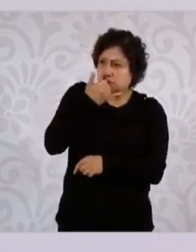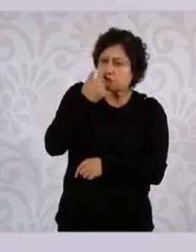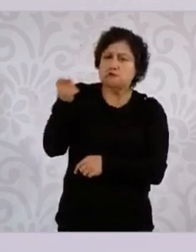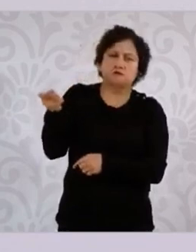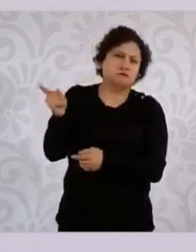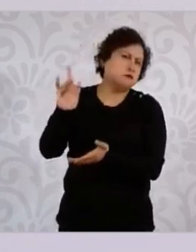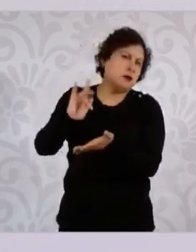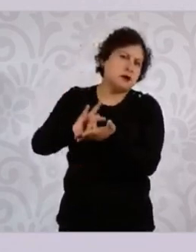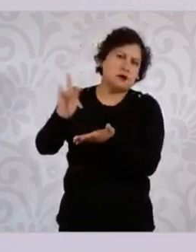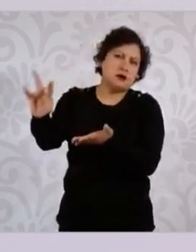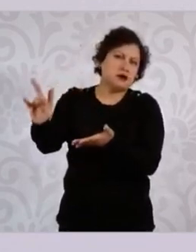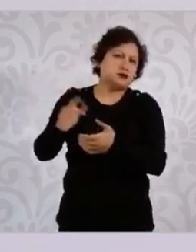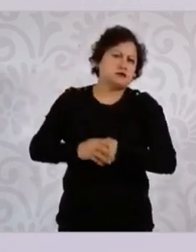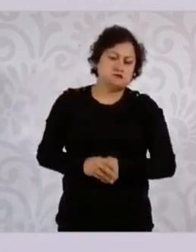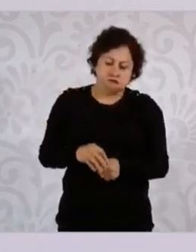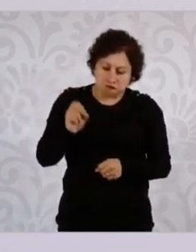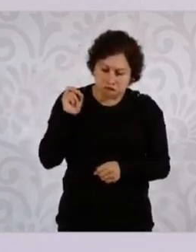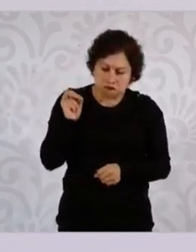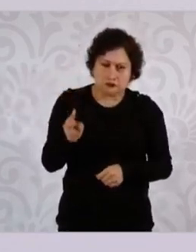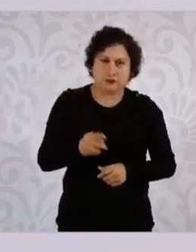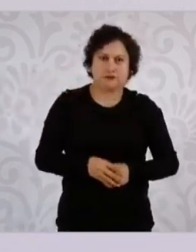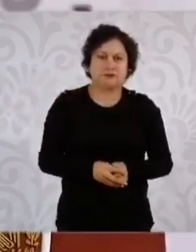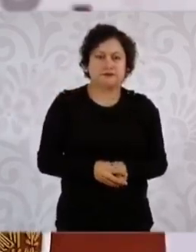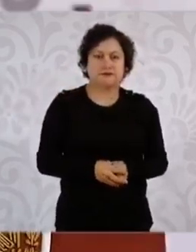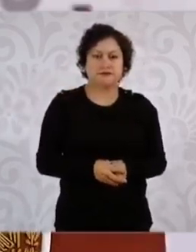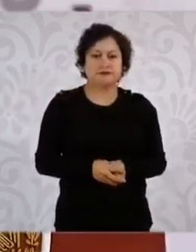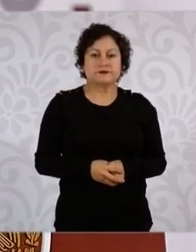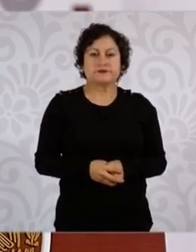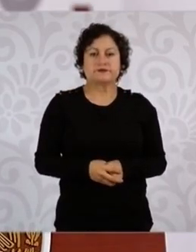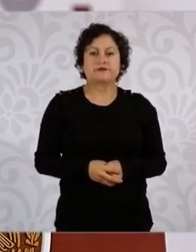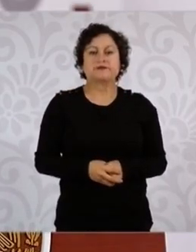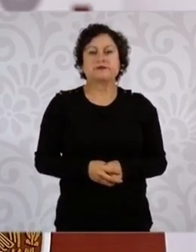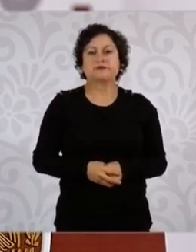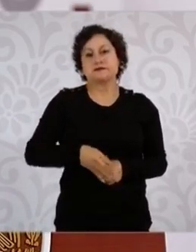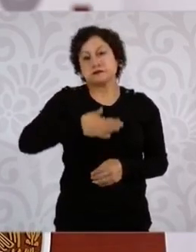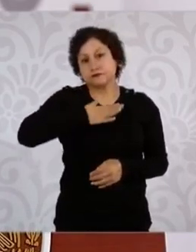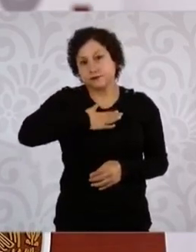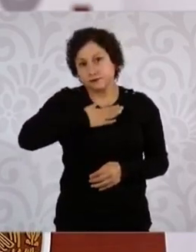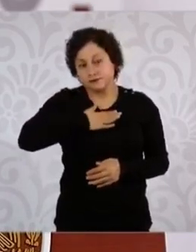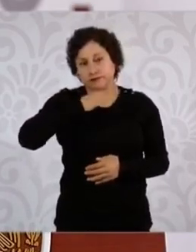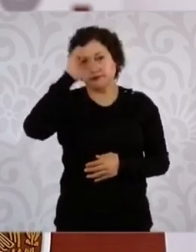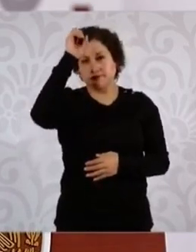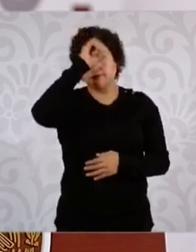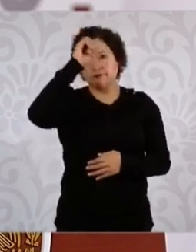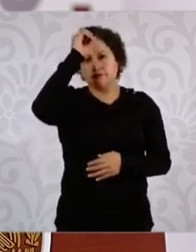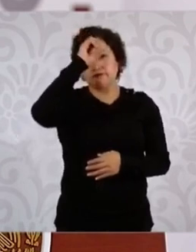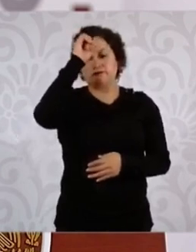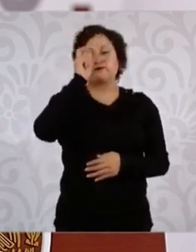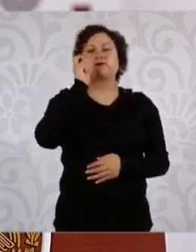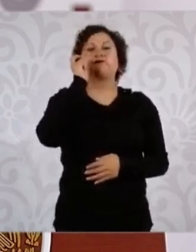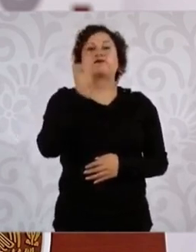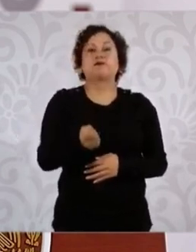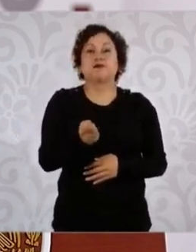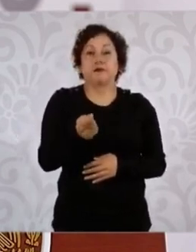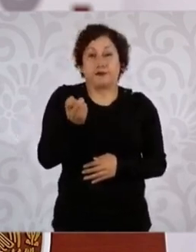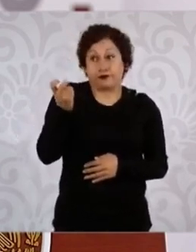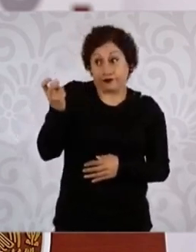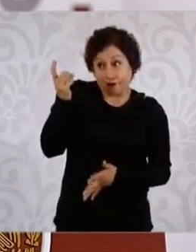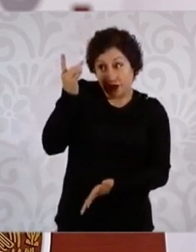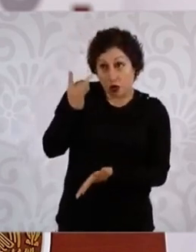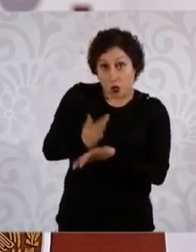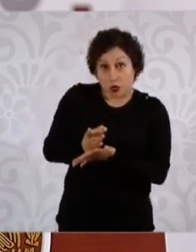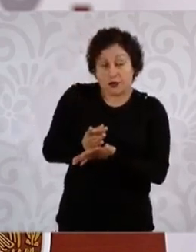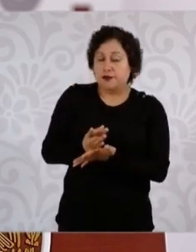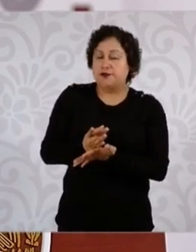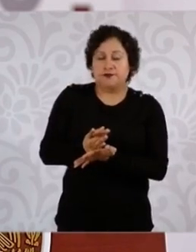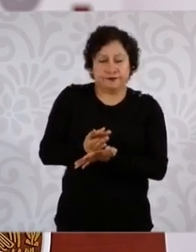pienso que no solamente por este caso, sino